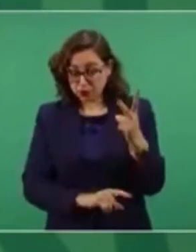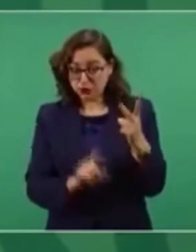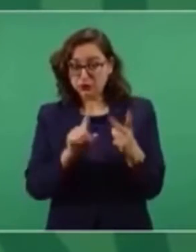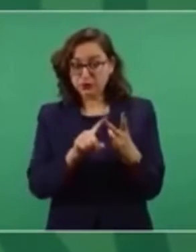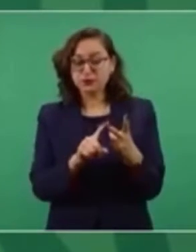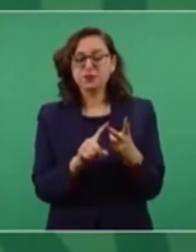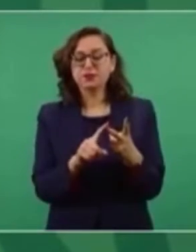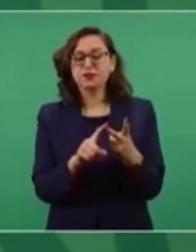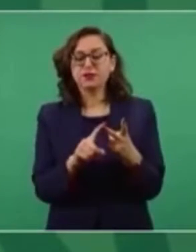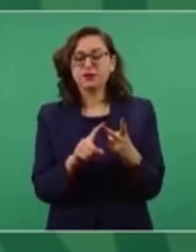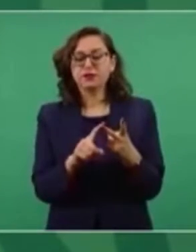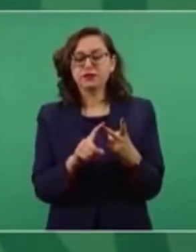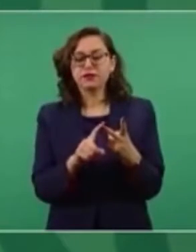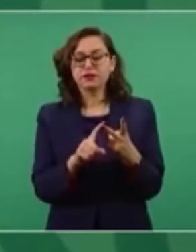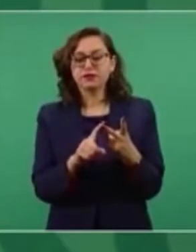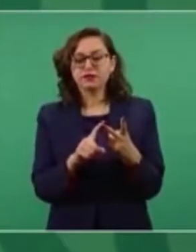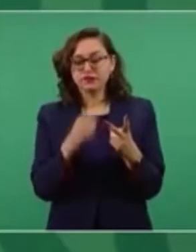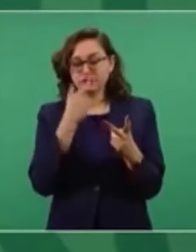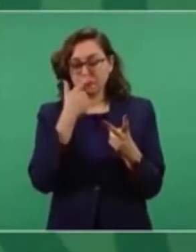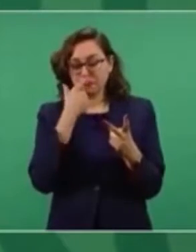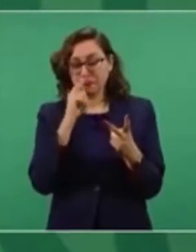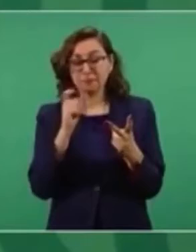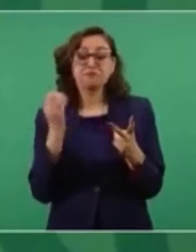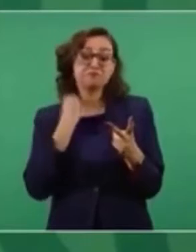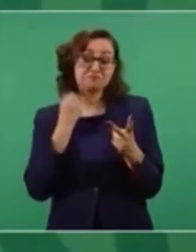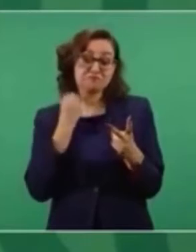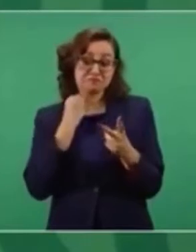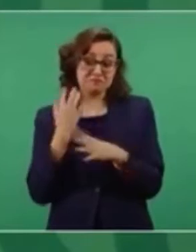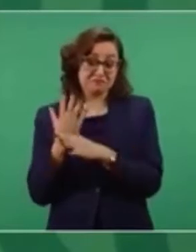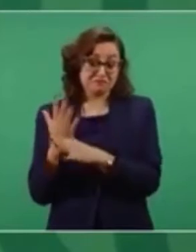sostienen los abogados,